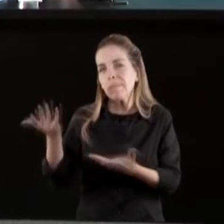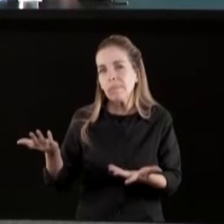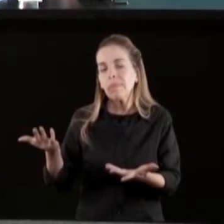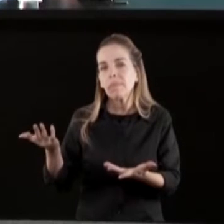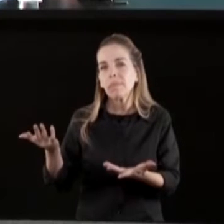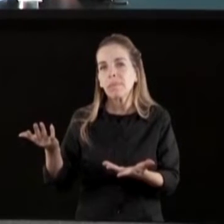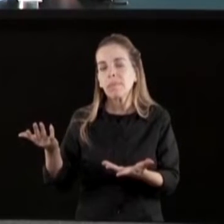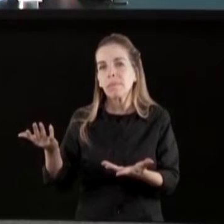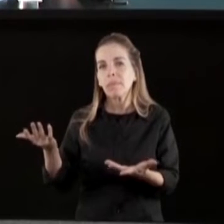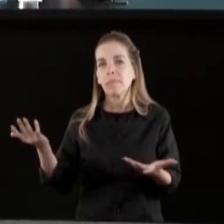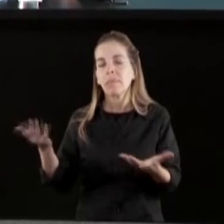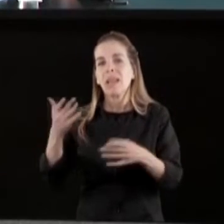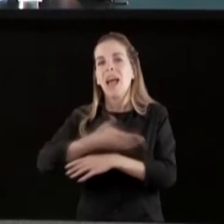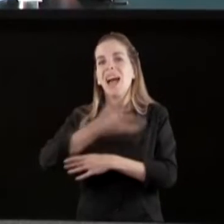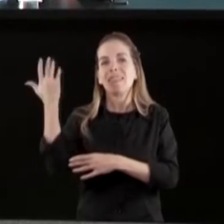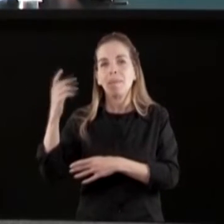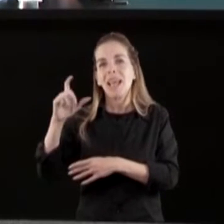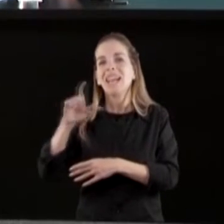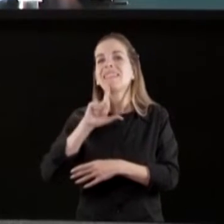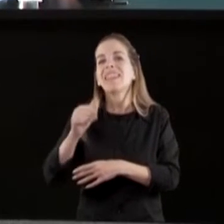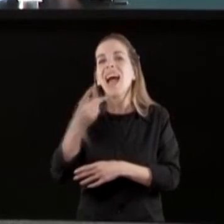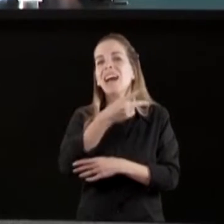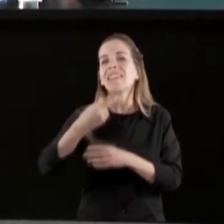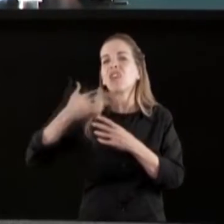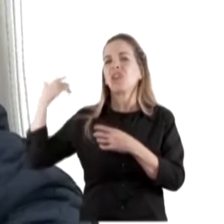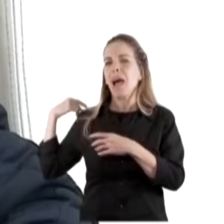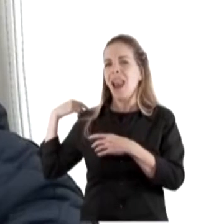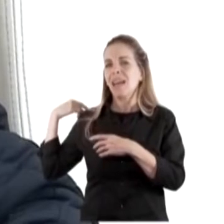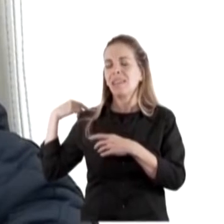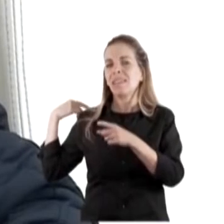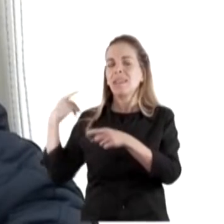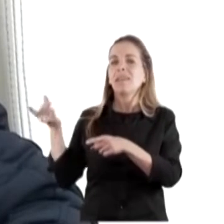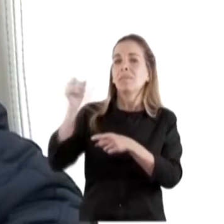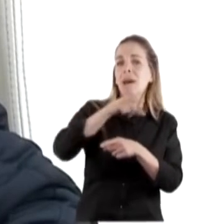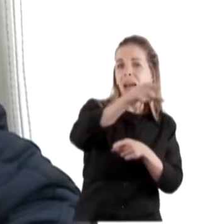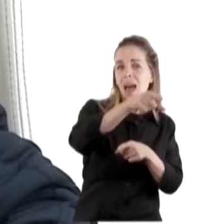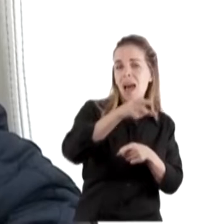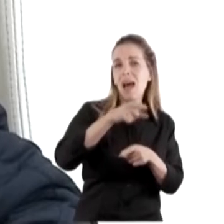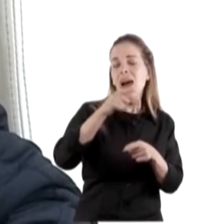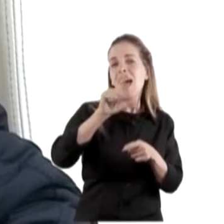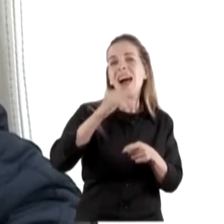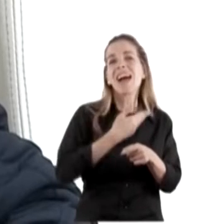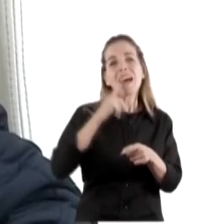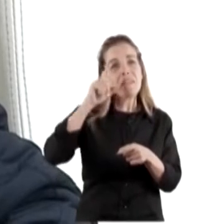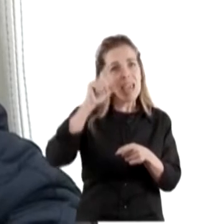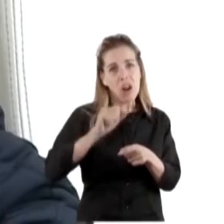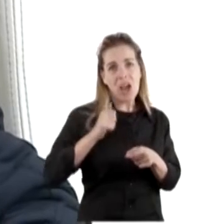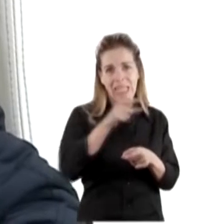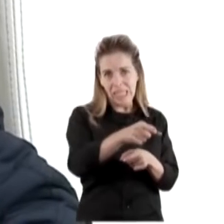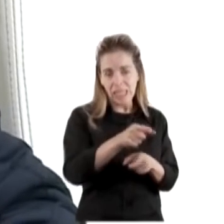en la Asamblea de la CTA de hace dos semanas. Y pregunta para el Ministro Cafiero, si hay alguna fecha